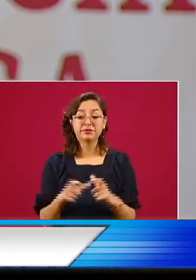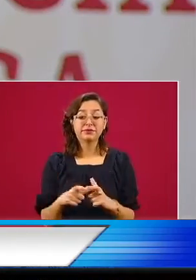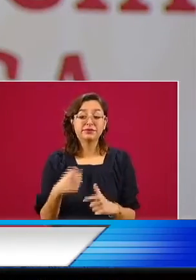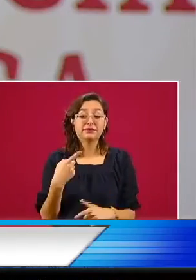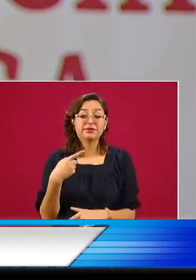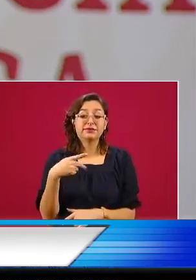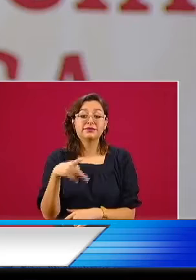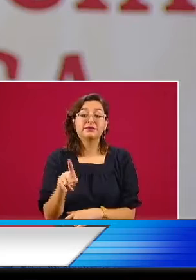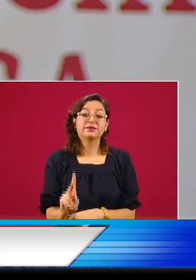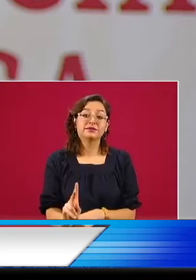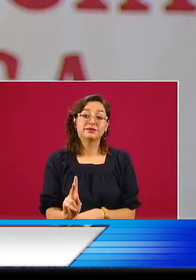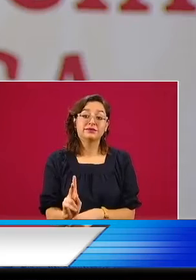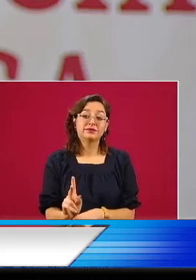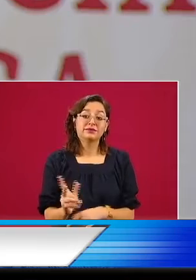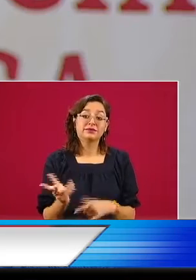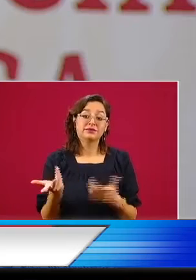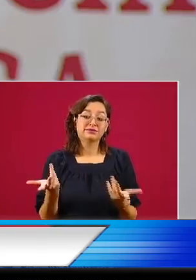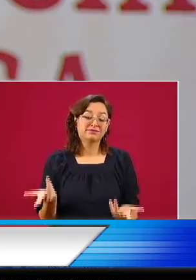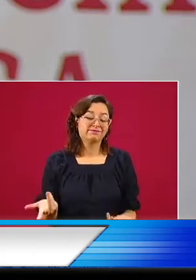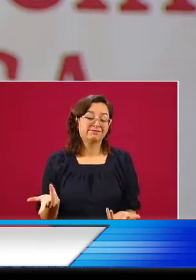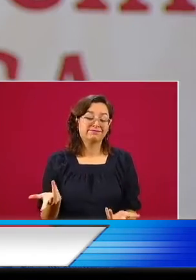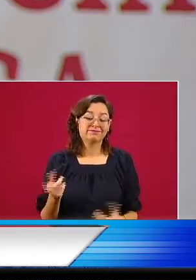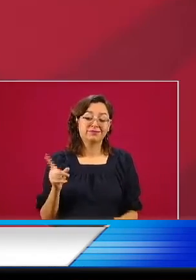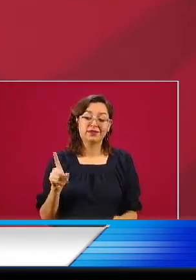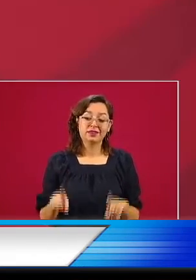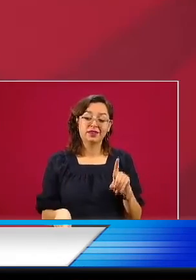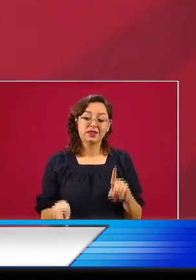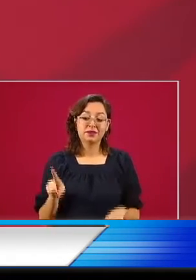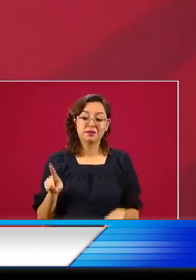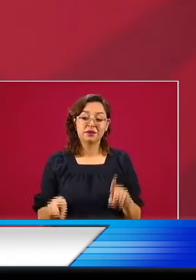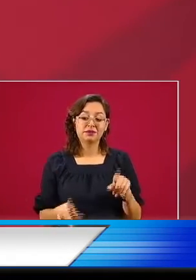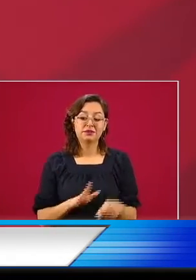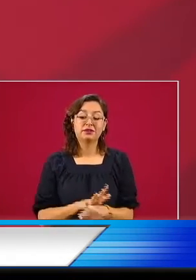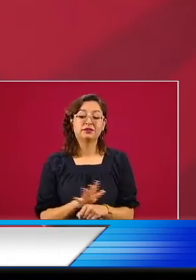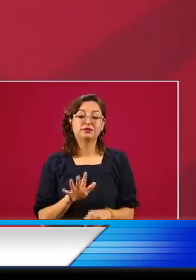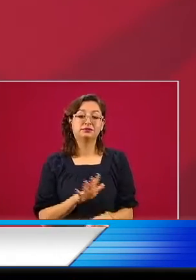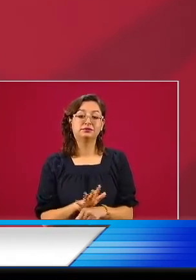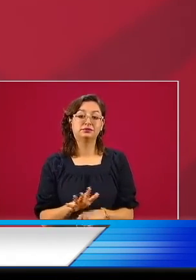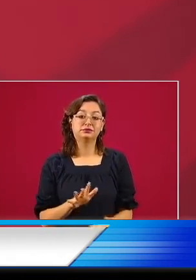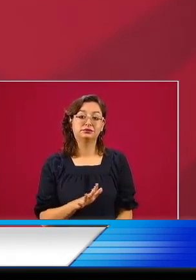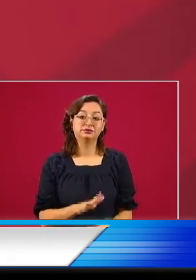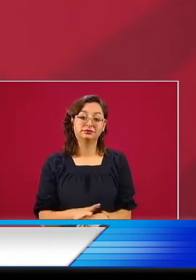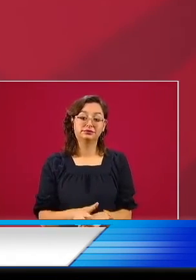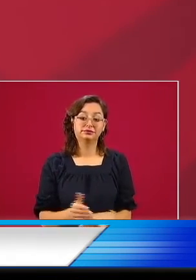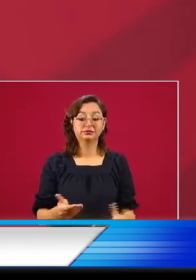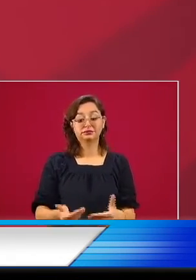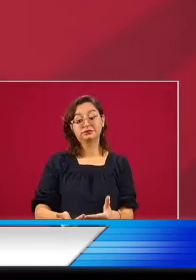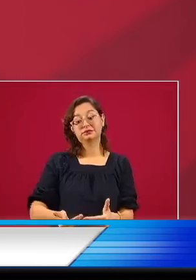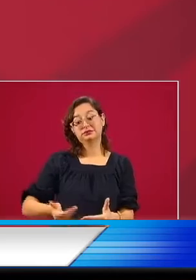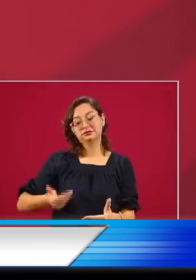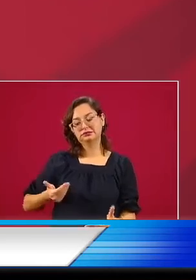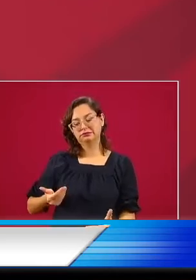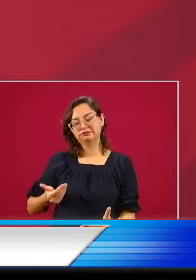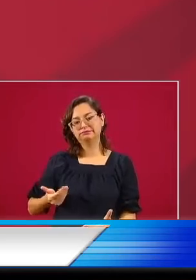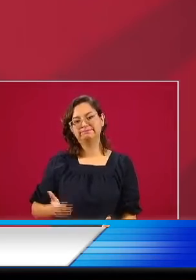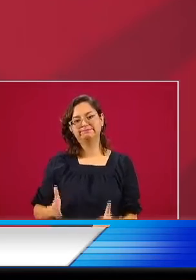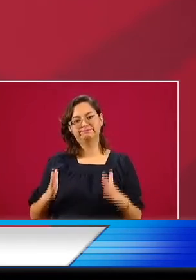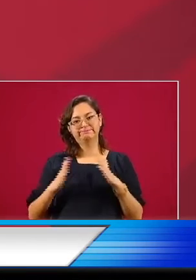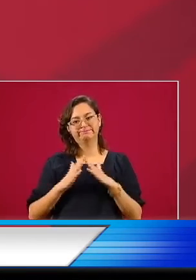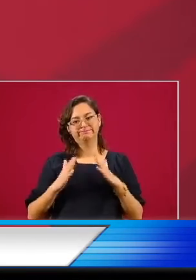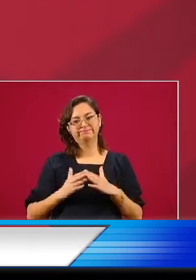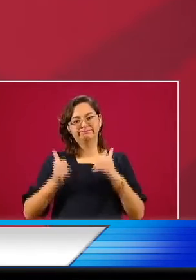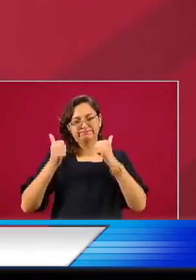Defensa de la Nación El presidente rechaza que las acciones tomadas en la CFE no se trata de medidas de estatismo,